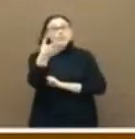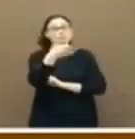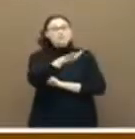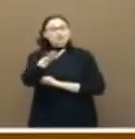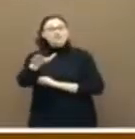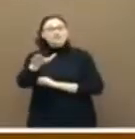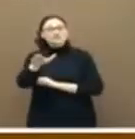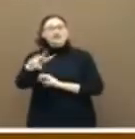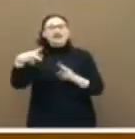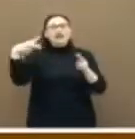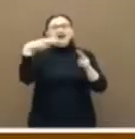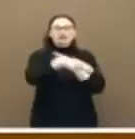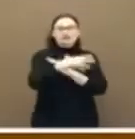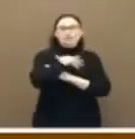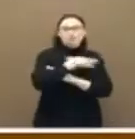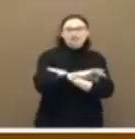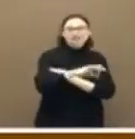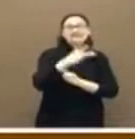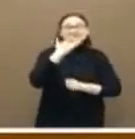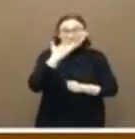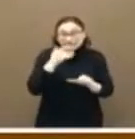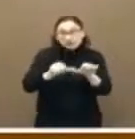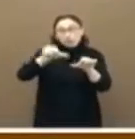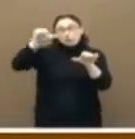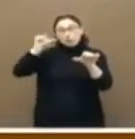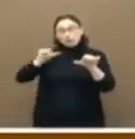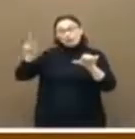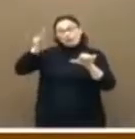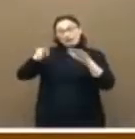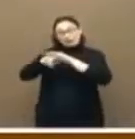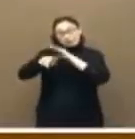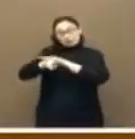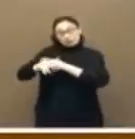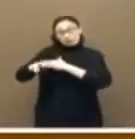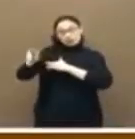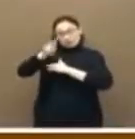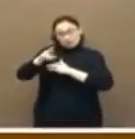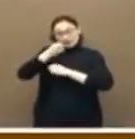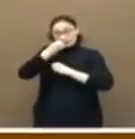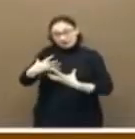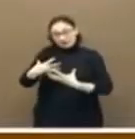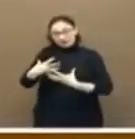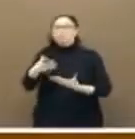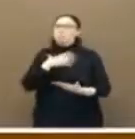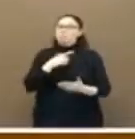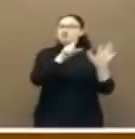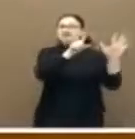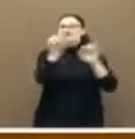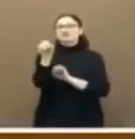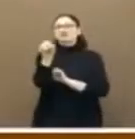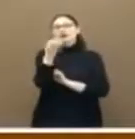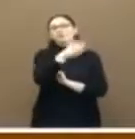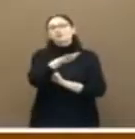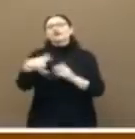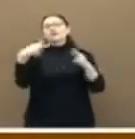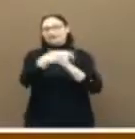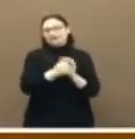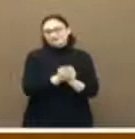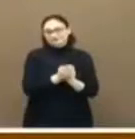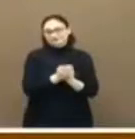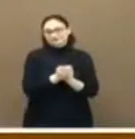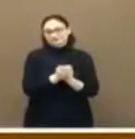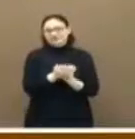recuperaran los recursos con los que contaban las fuerzas de seguridad antes del inicio de la crisis. Un aumento del 10% del número de